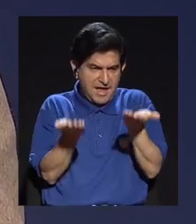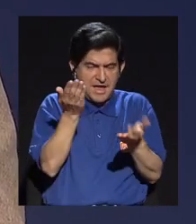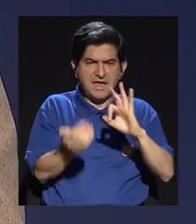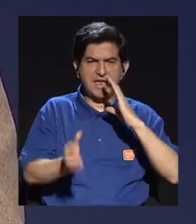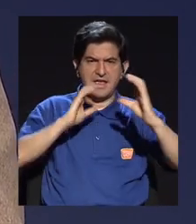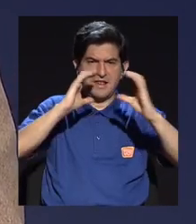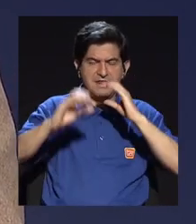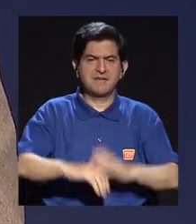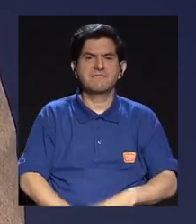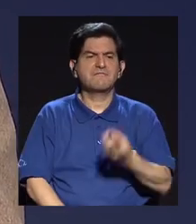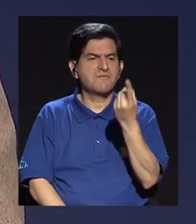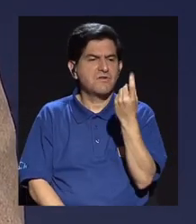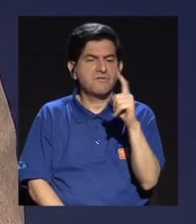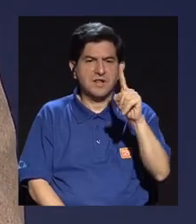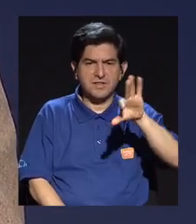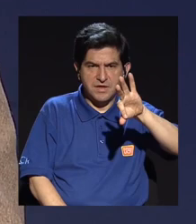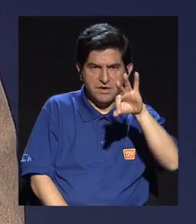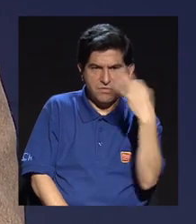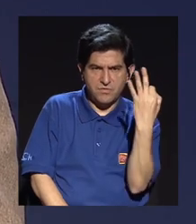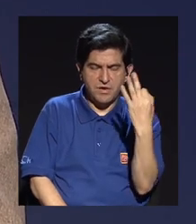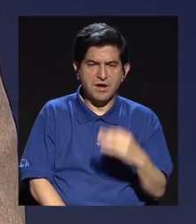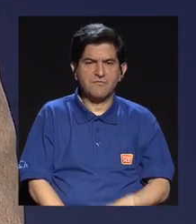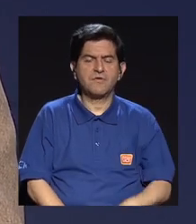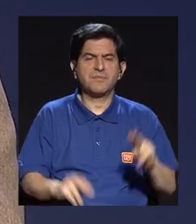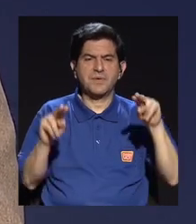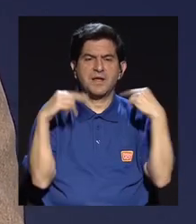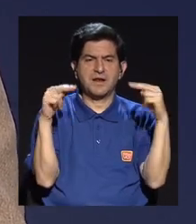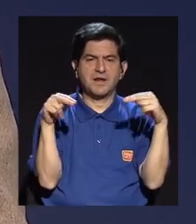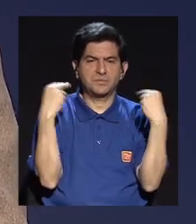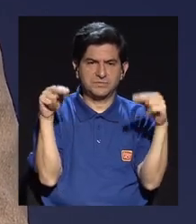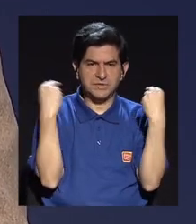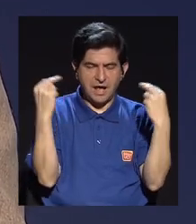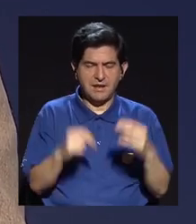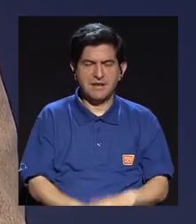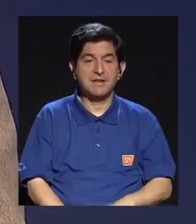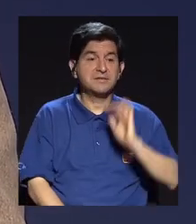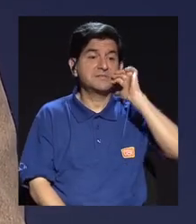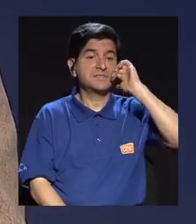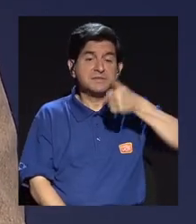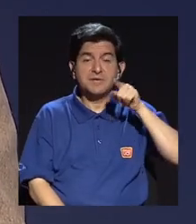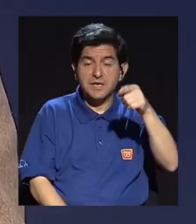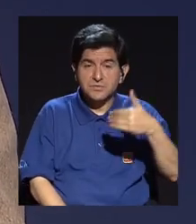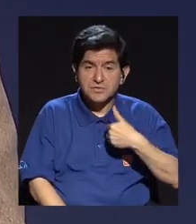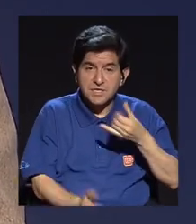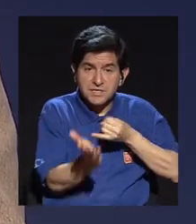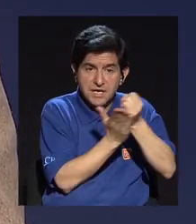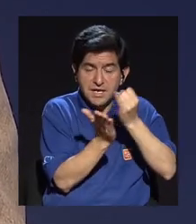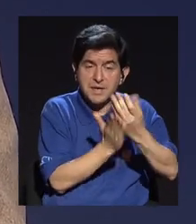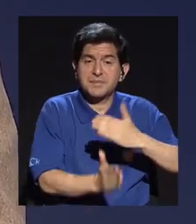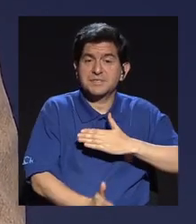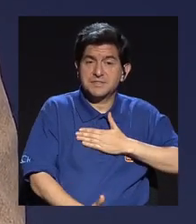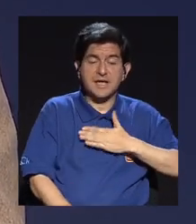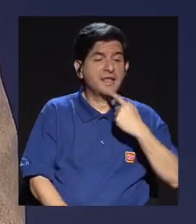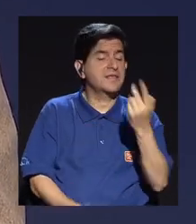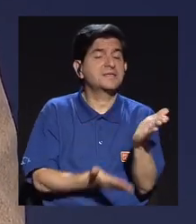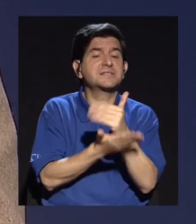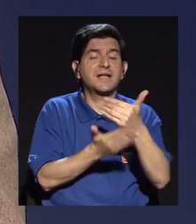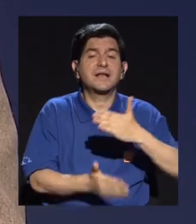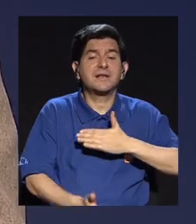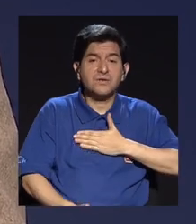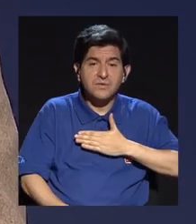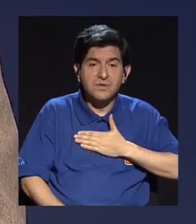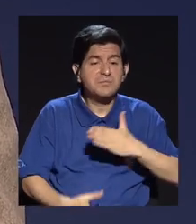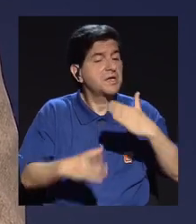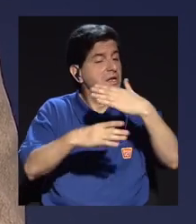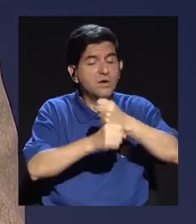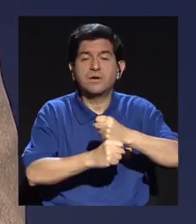medios, creo que hace falta un medio neutral. Si el día de mañana usted tiene que investigarme a mí y decir algo sobre mí,